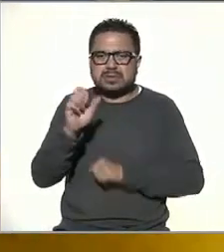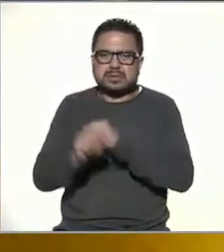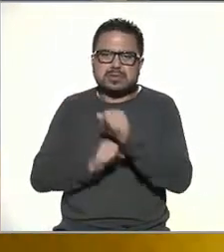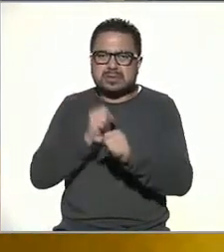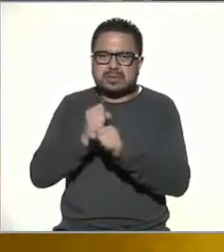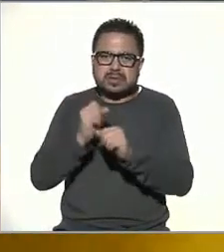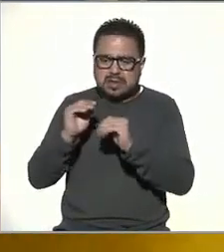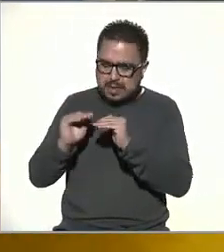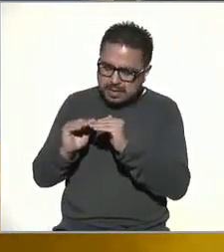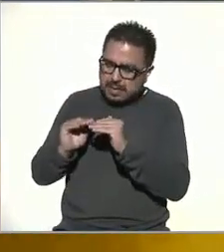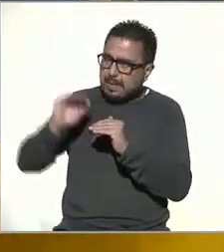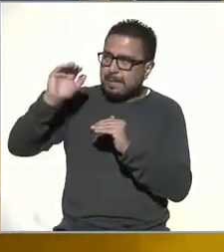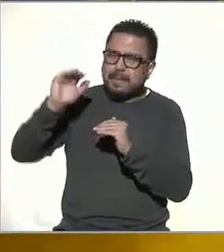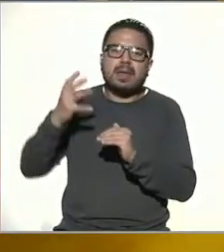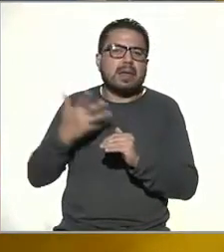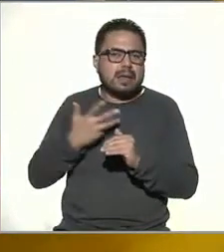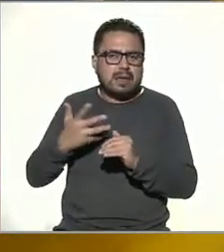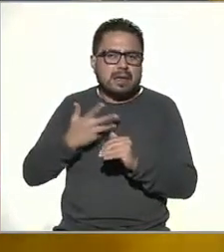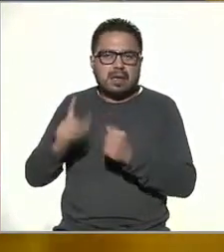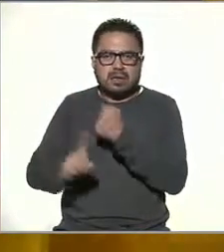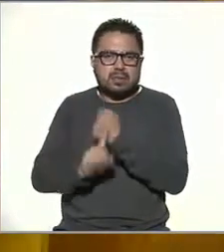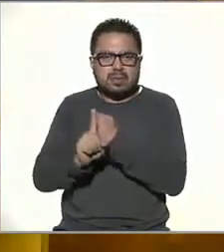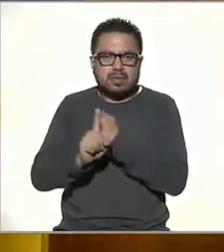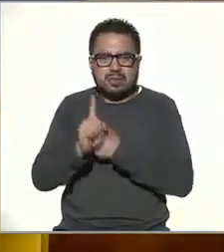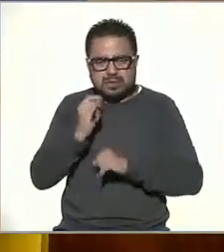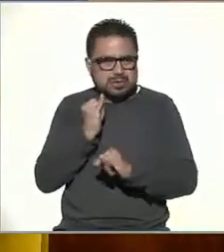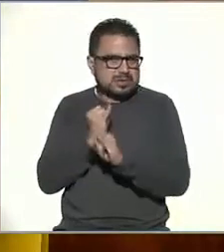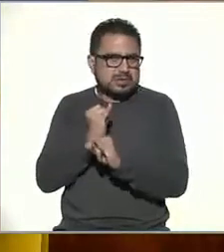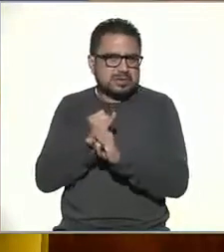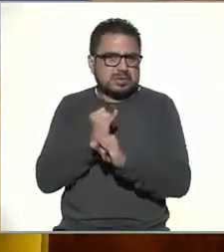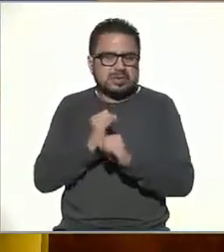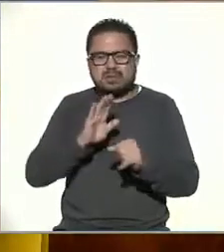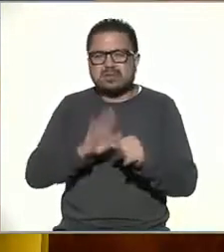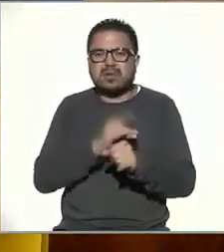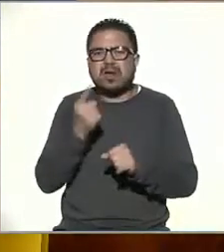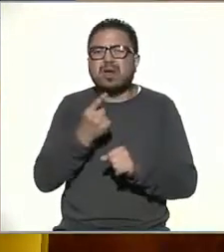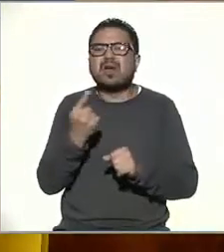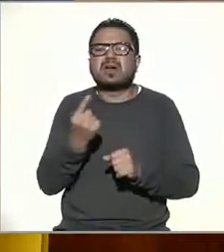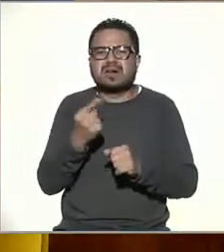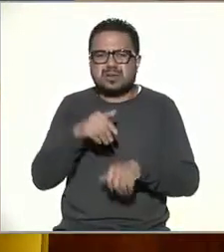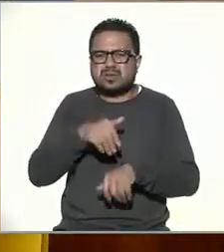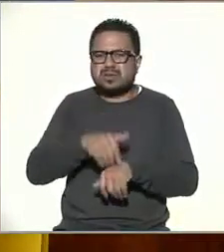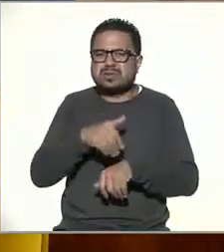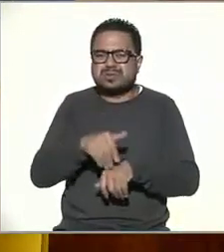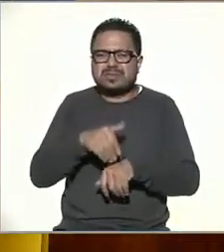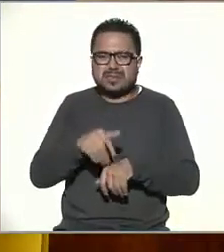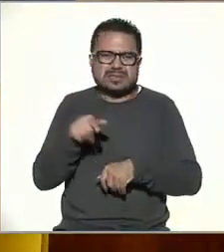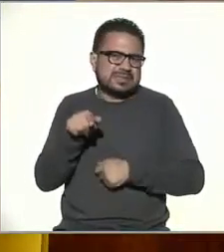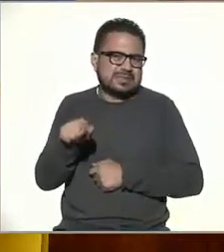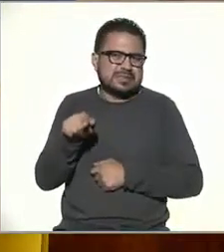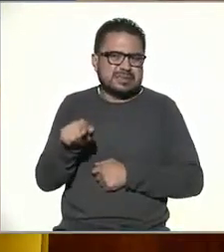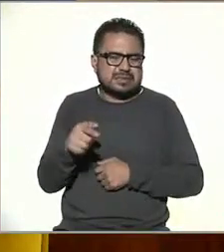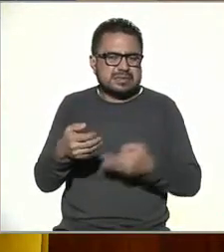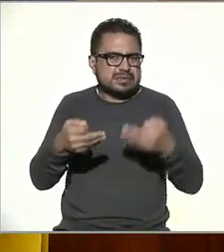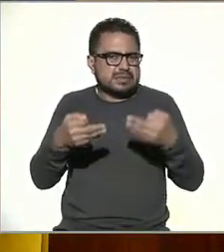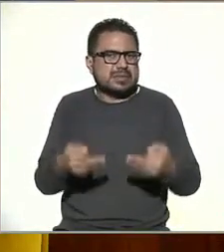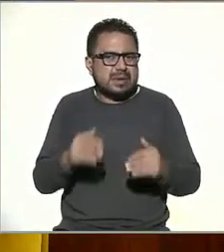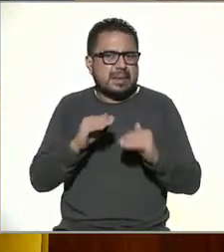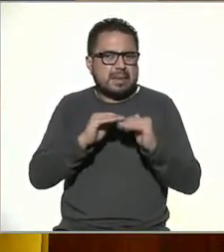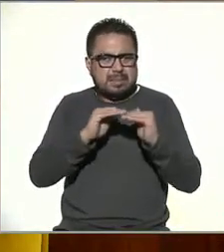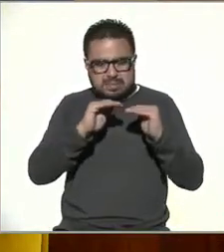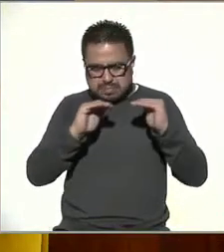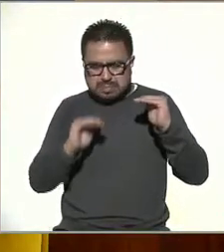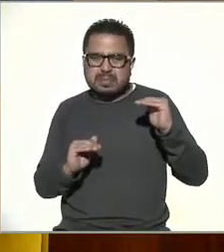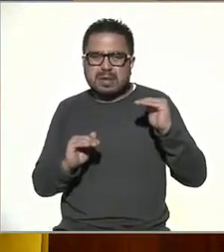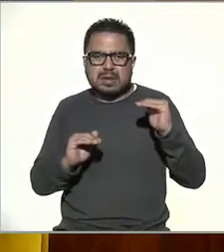más, hay problemas de conectividad, porque los indicadores son realmente muy bajos,